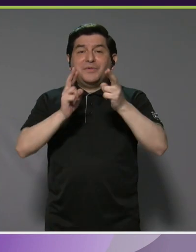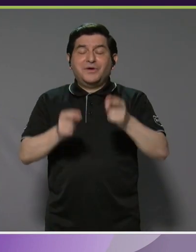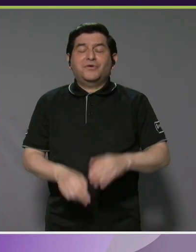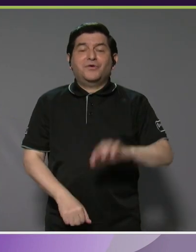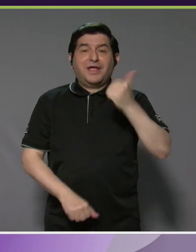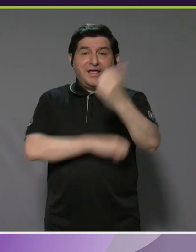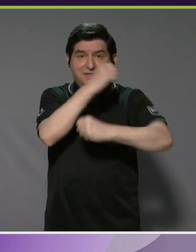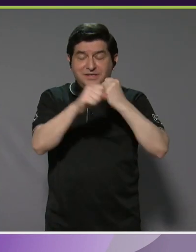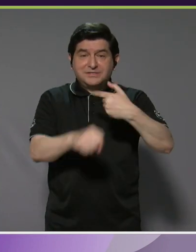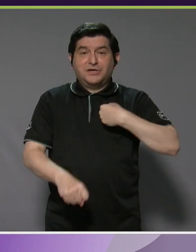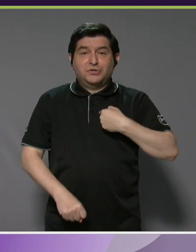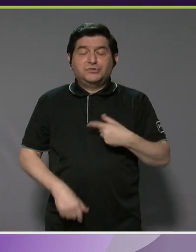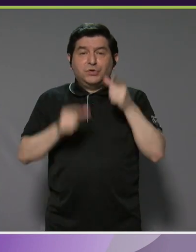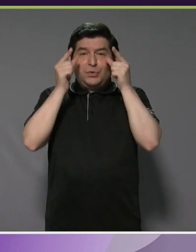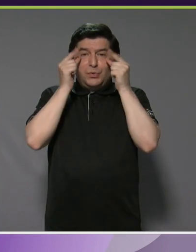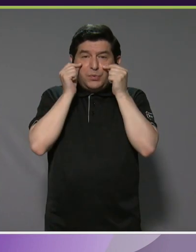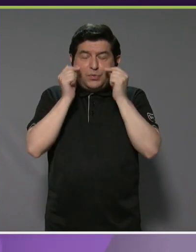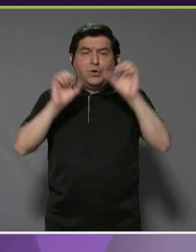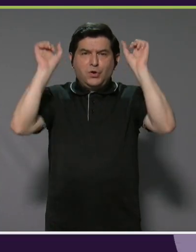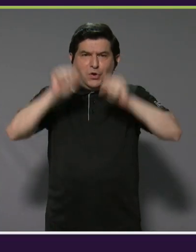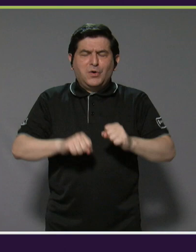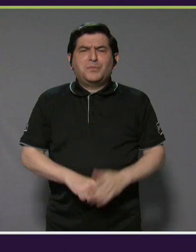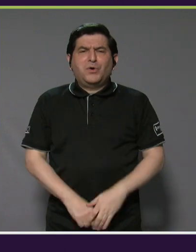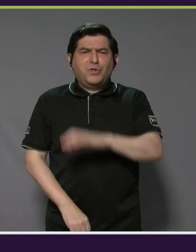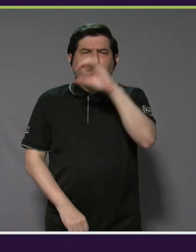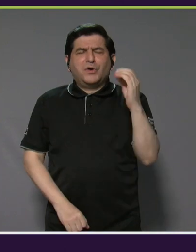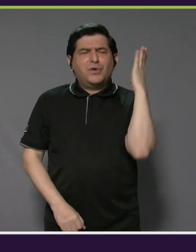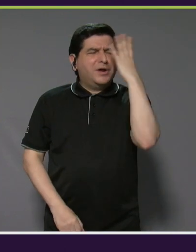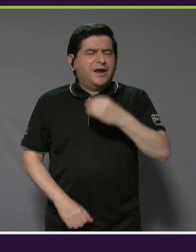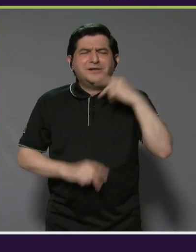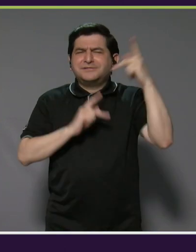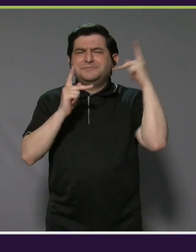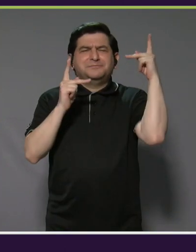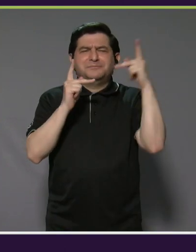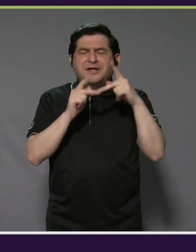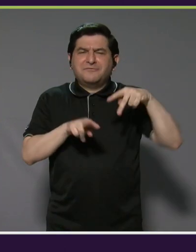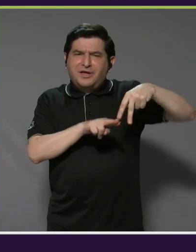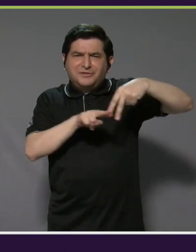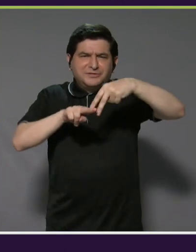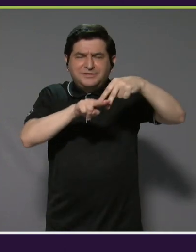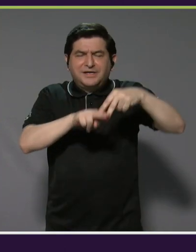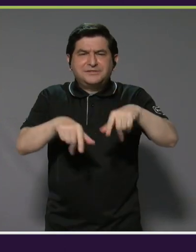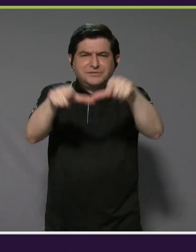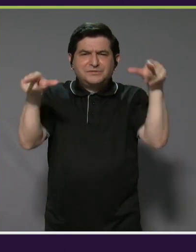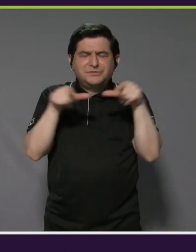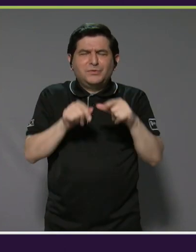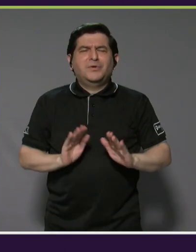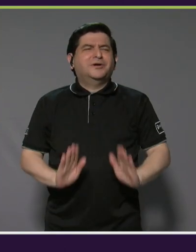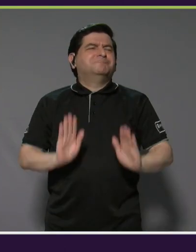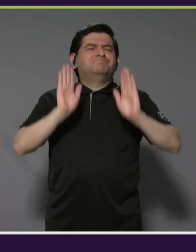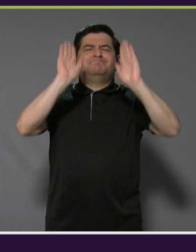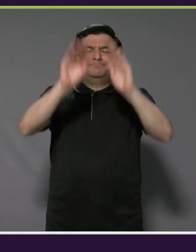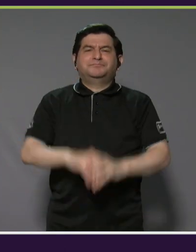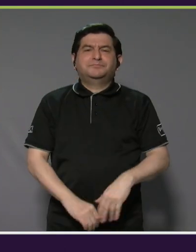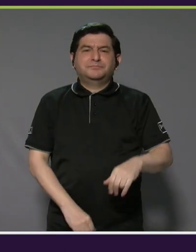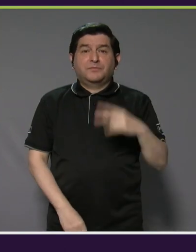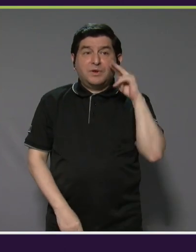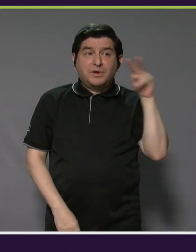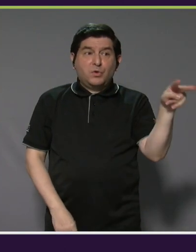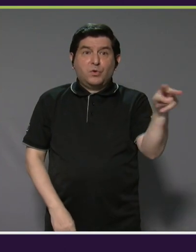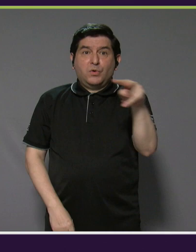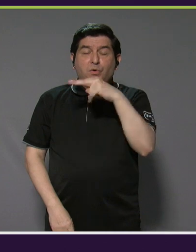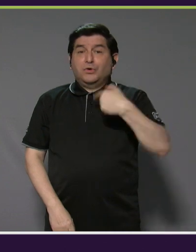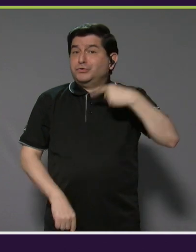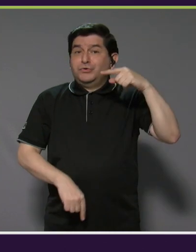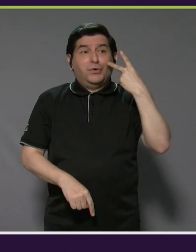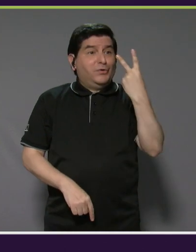en 10 años que llevo ciego, el poder surfear con olas tan bonitas, tan perfectas, en un sitio maravilloso. No hay más que mirar alrededor,